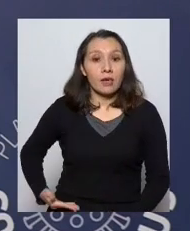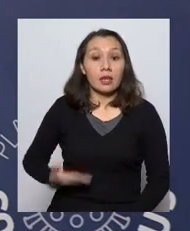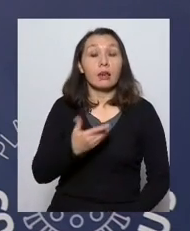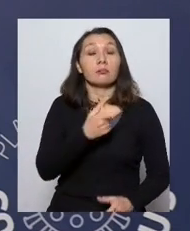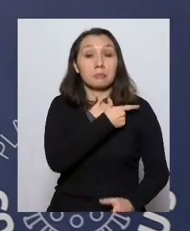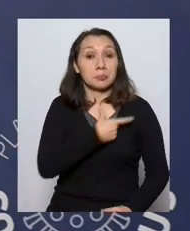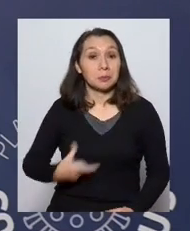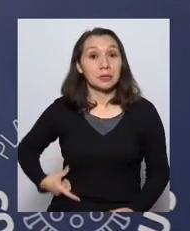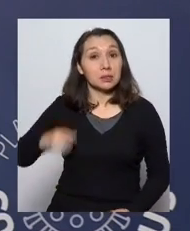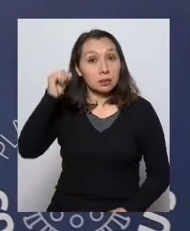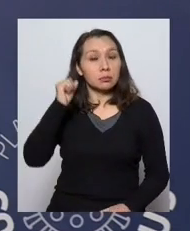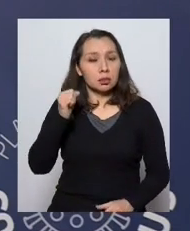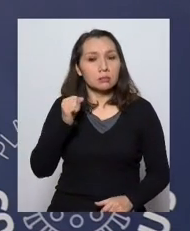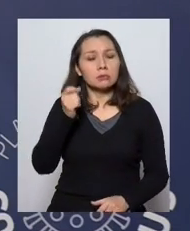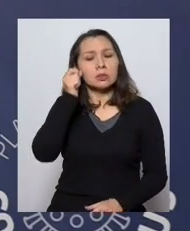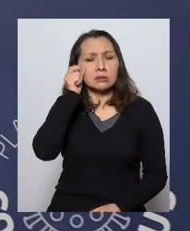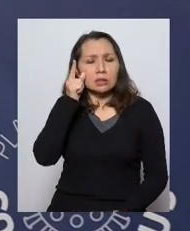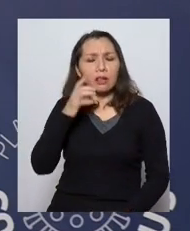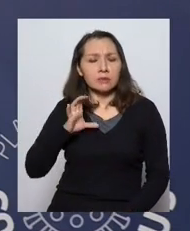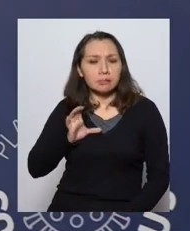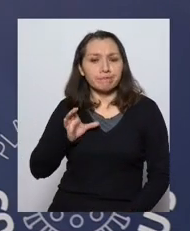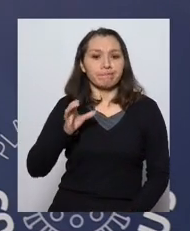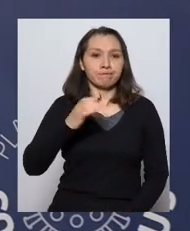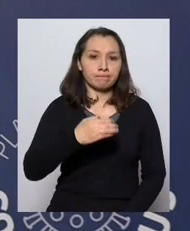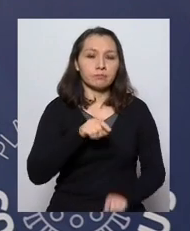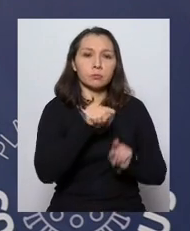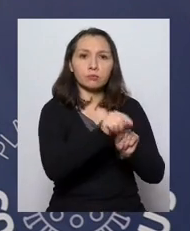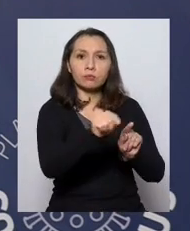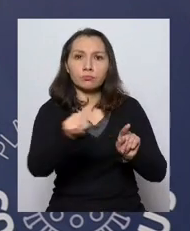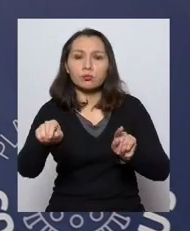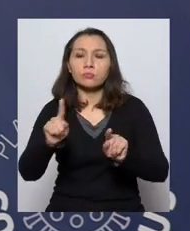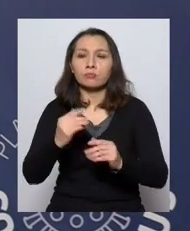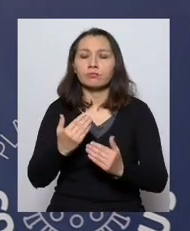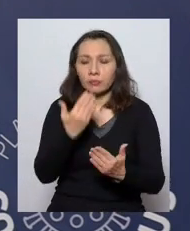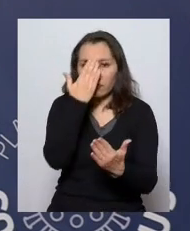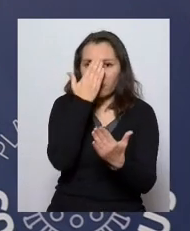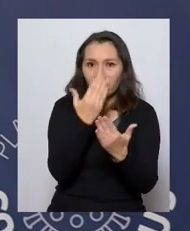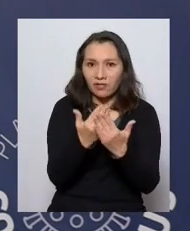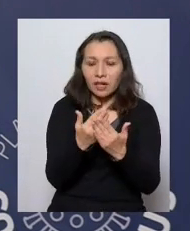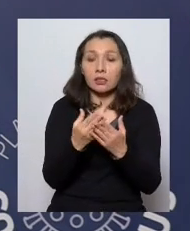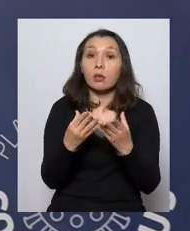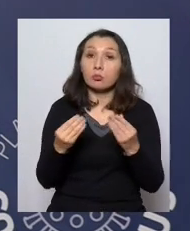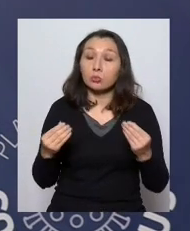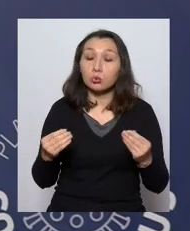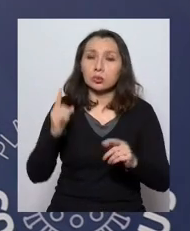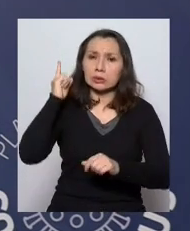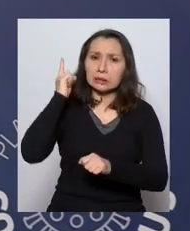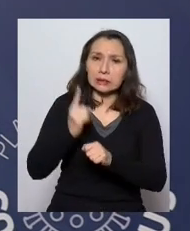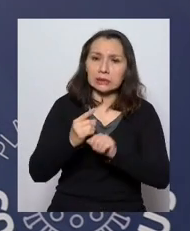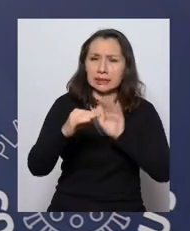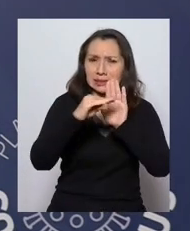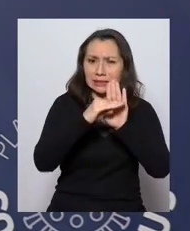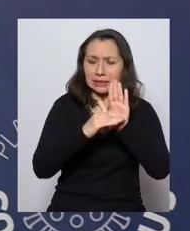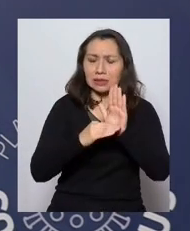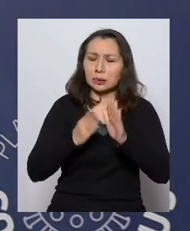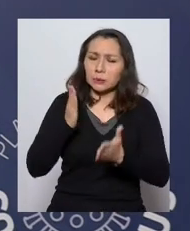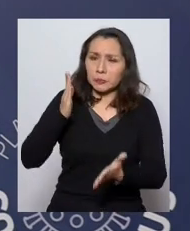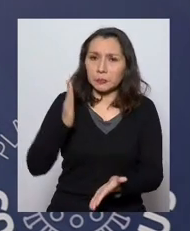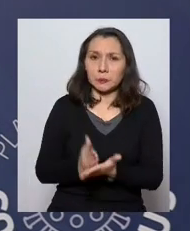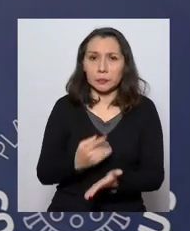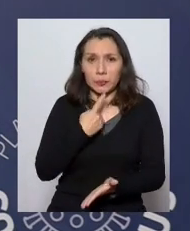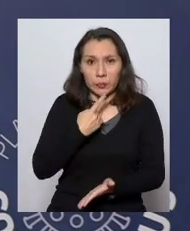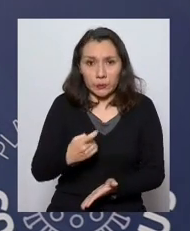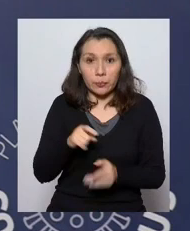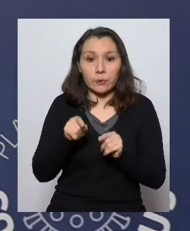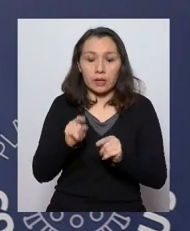el presidente Piñera es absolutamente empático con la situación que enfrentamos con estas medidas tan estrictas que se